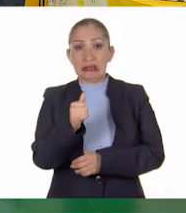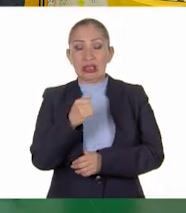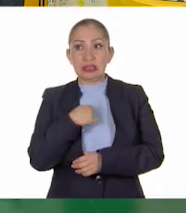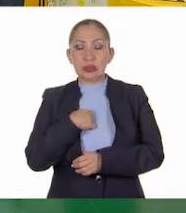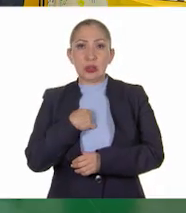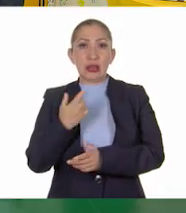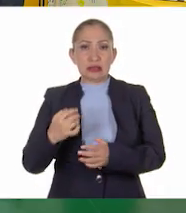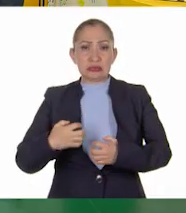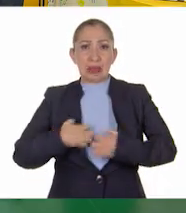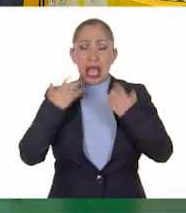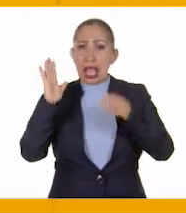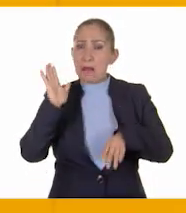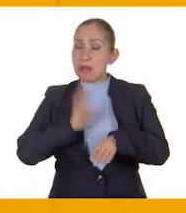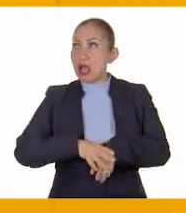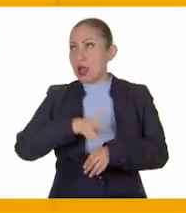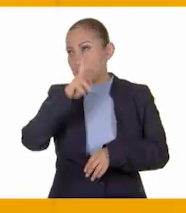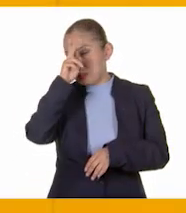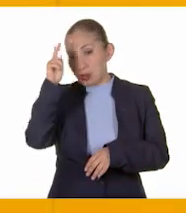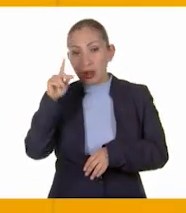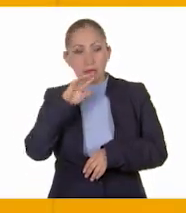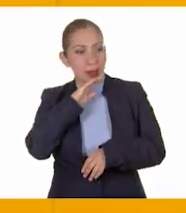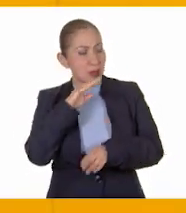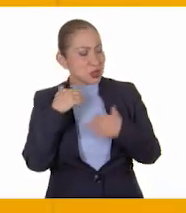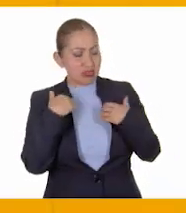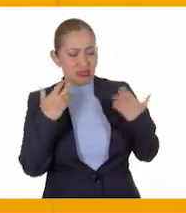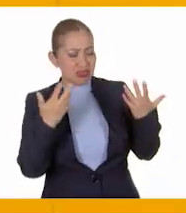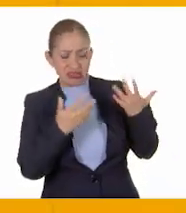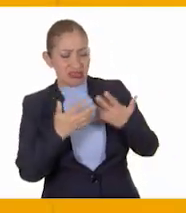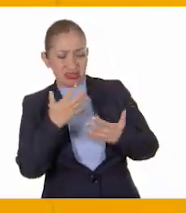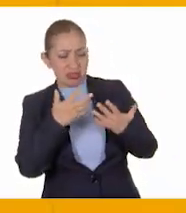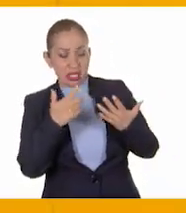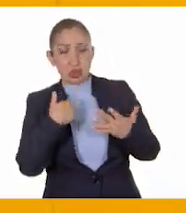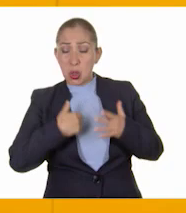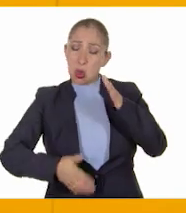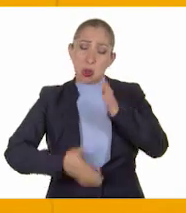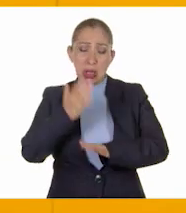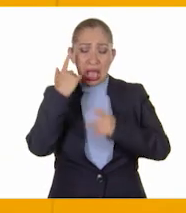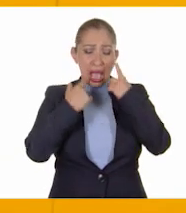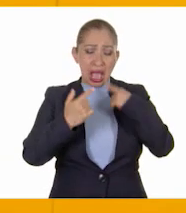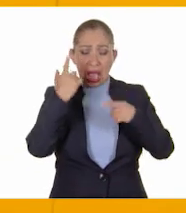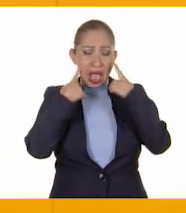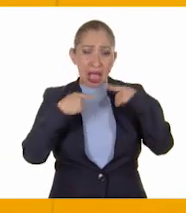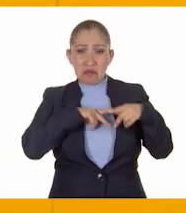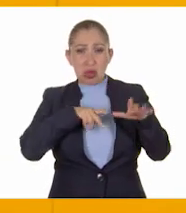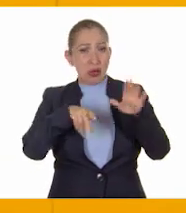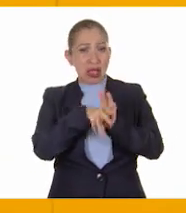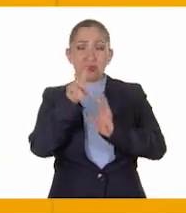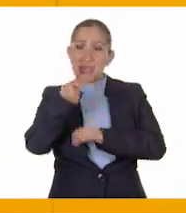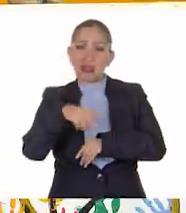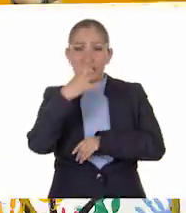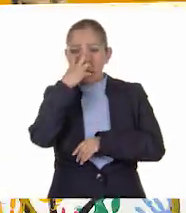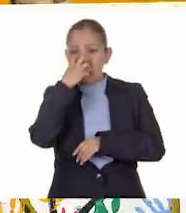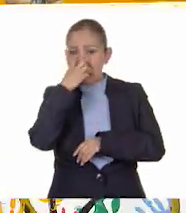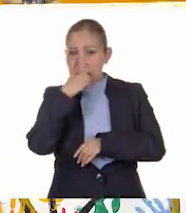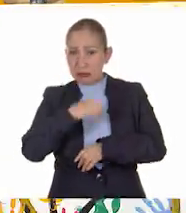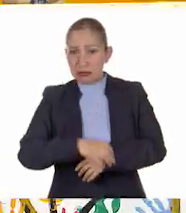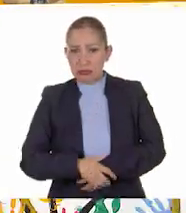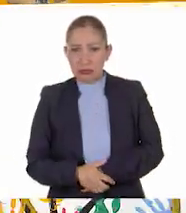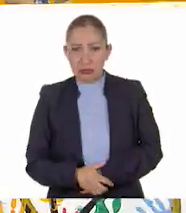y me enojé más y ella no entendió nada y me fui a llorar a mi cuarto y estoy muy triste.